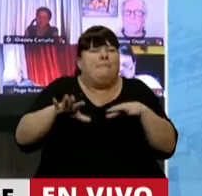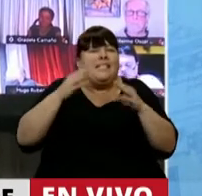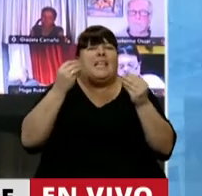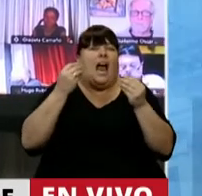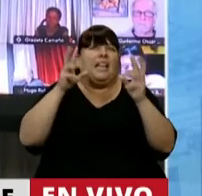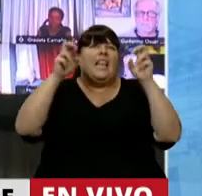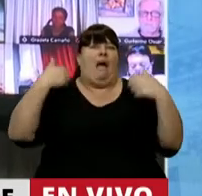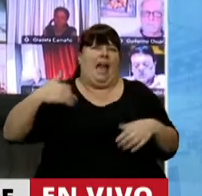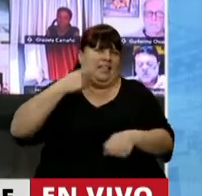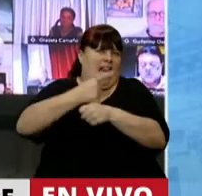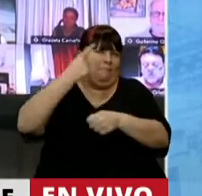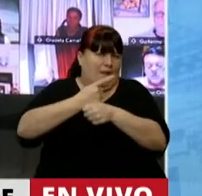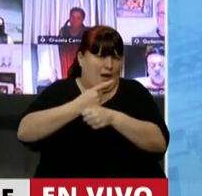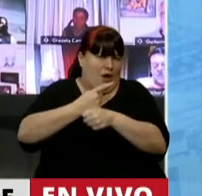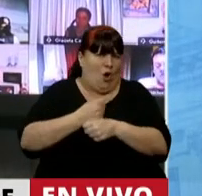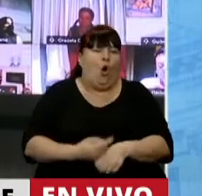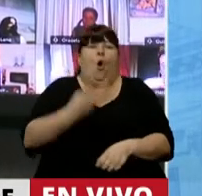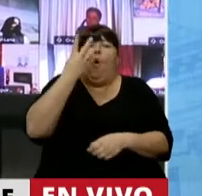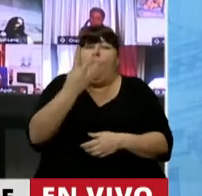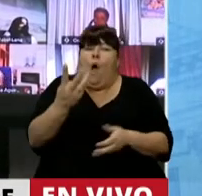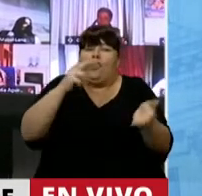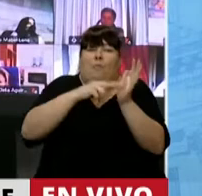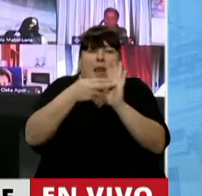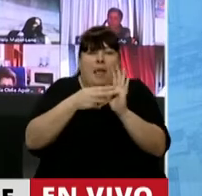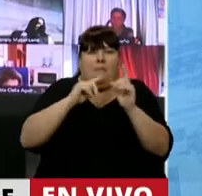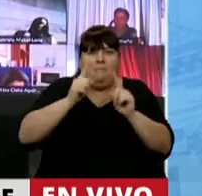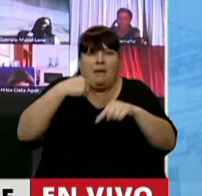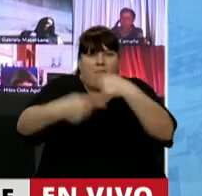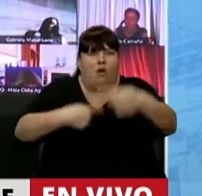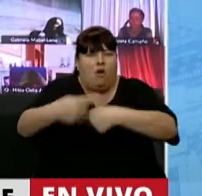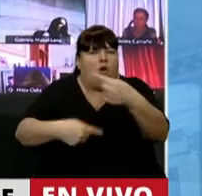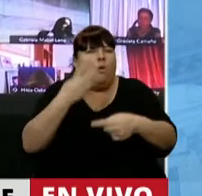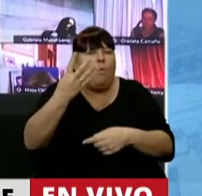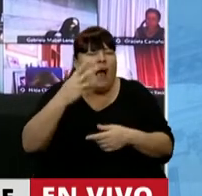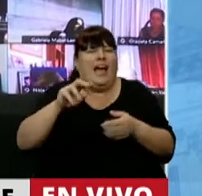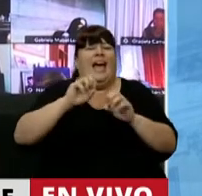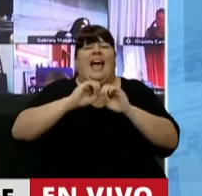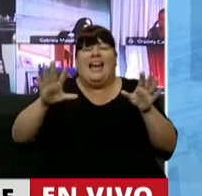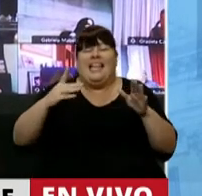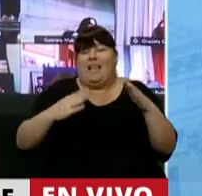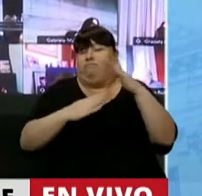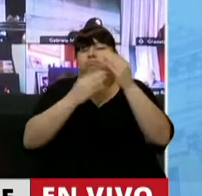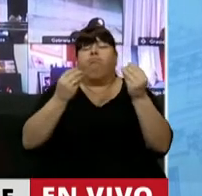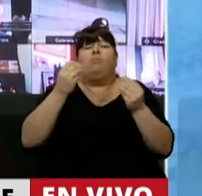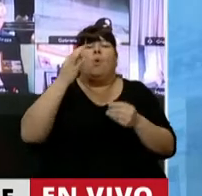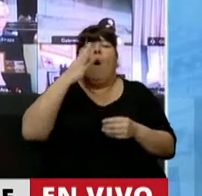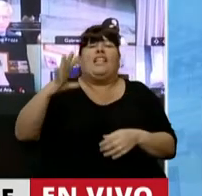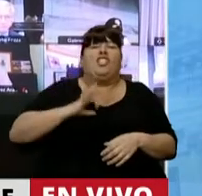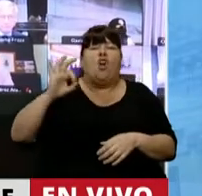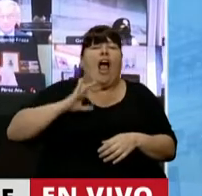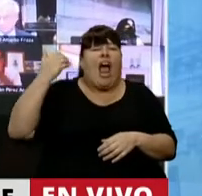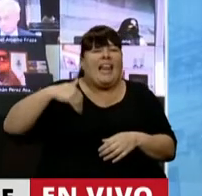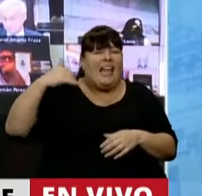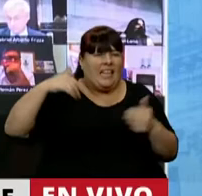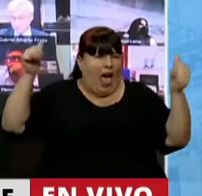tremendo de la Argentina? La crisis estructural de 45 años de la